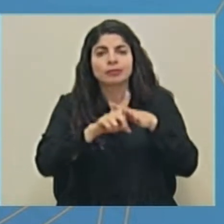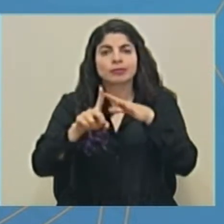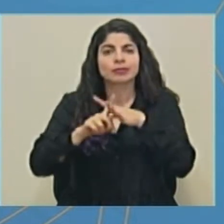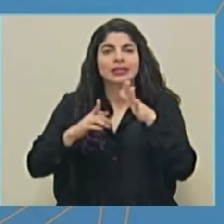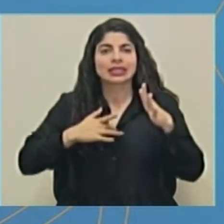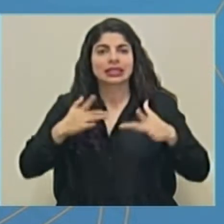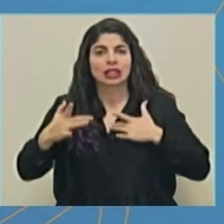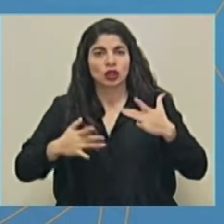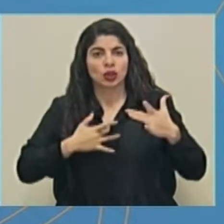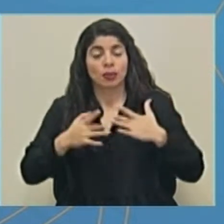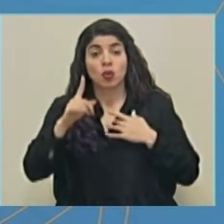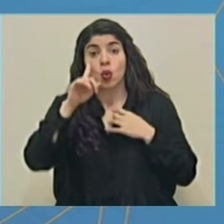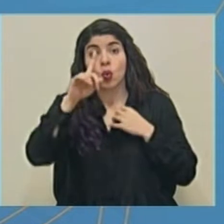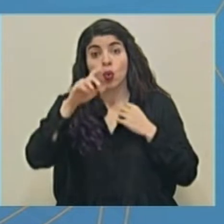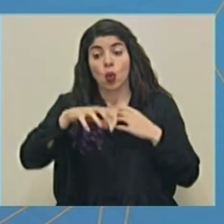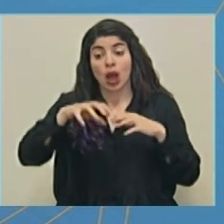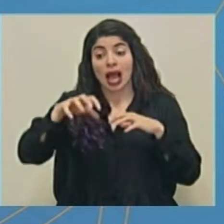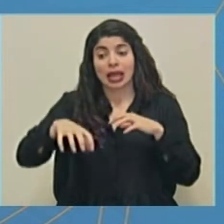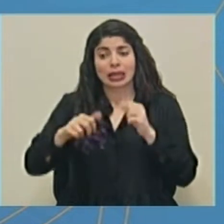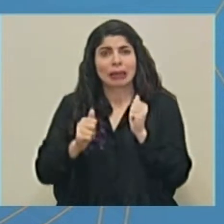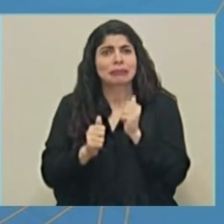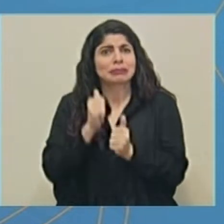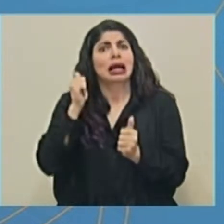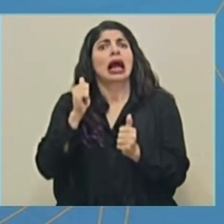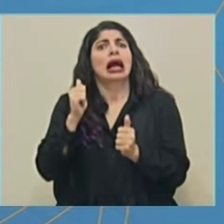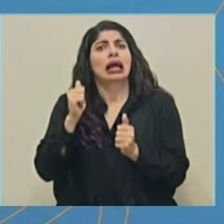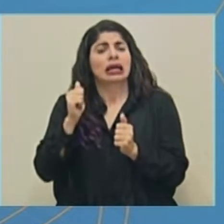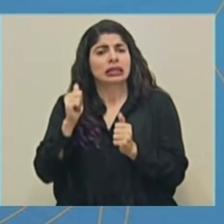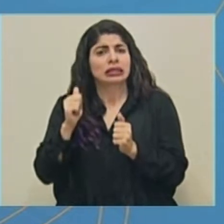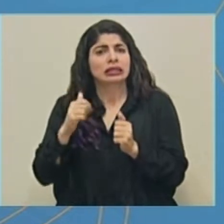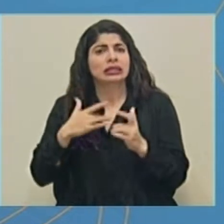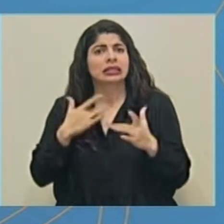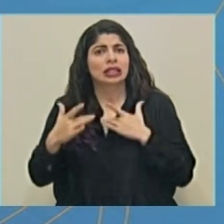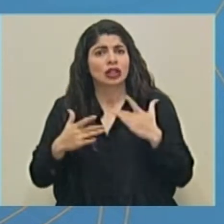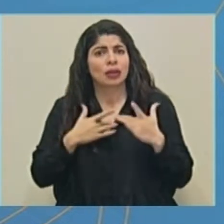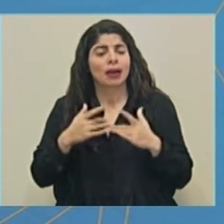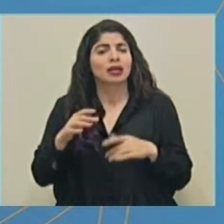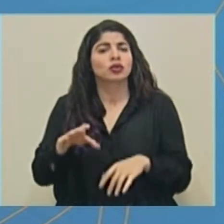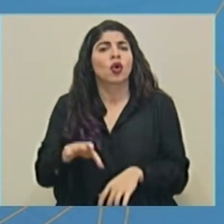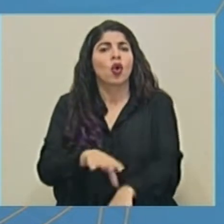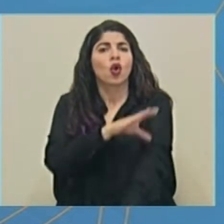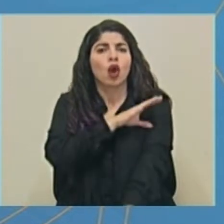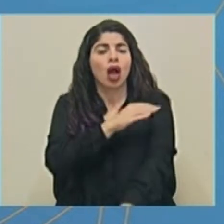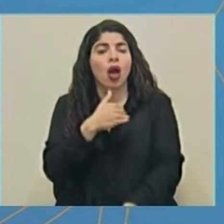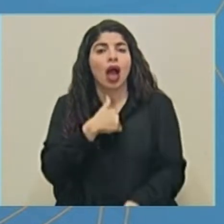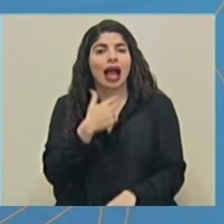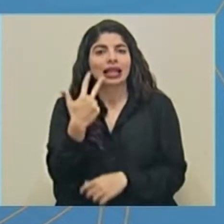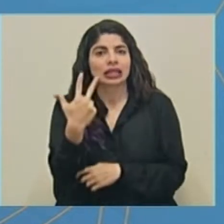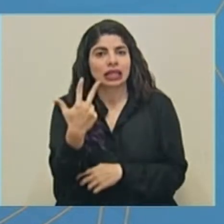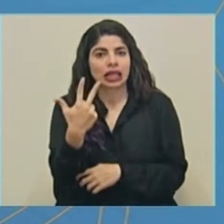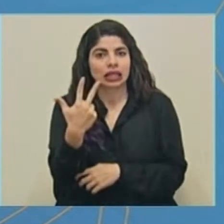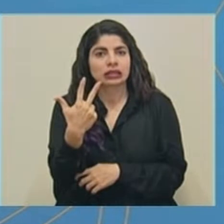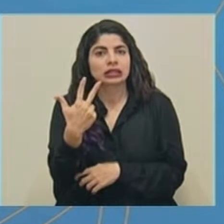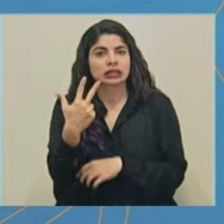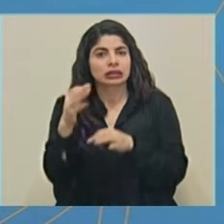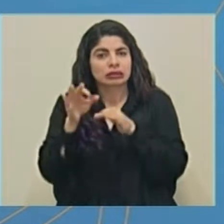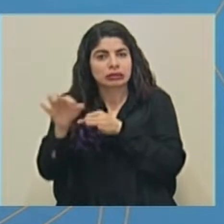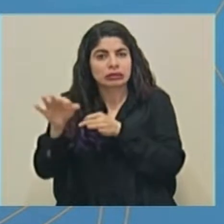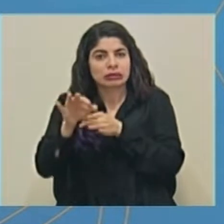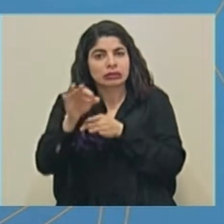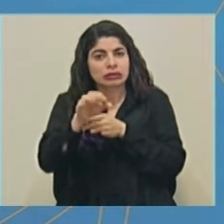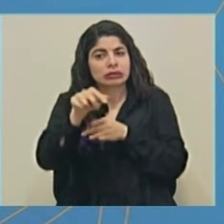Uno de los cantones que más distritos tiene con alerta sindrómica es Coronado, que tiene tres distritos con alerta sindrómica.